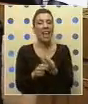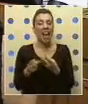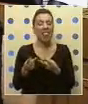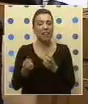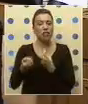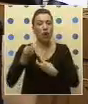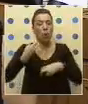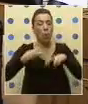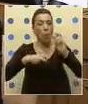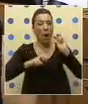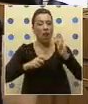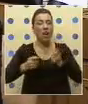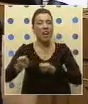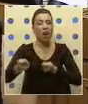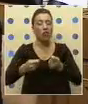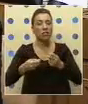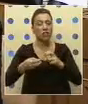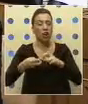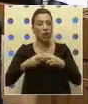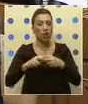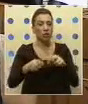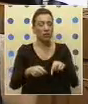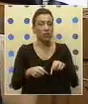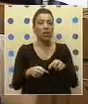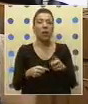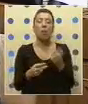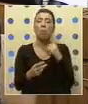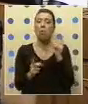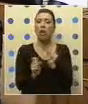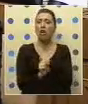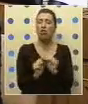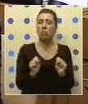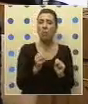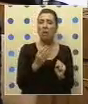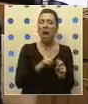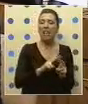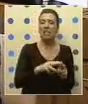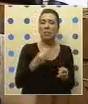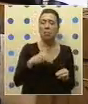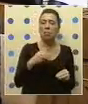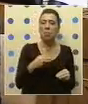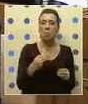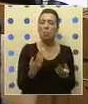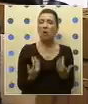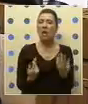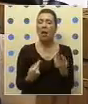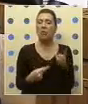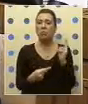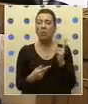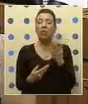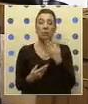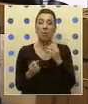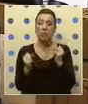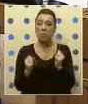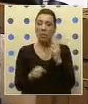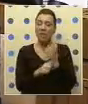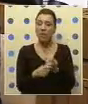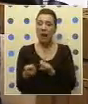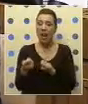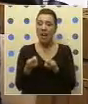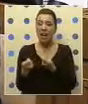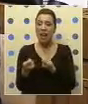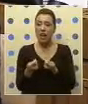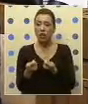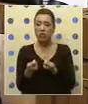a huelga y negociación colectiva en el aspecto público. Porque esto no puede ser en las municipalidades. ¿Qué lo impide? Podría perfectamente haber una negociación